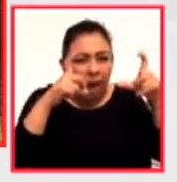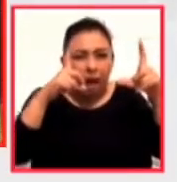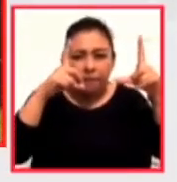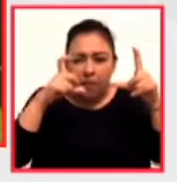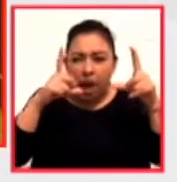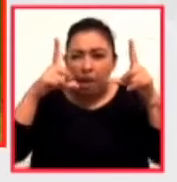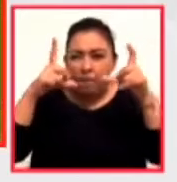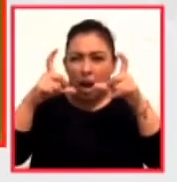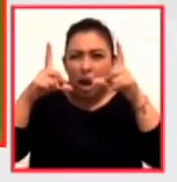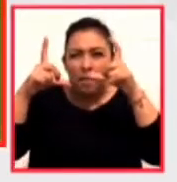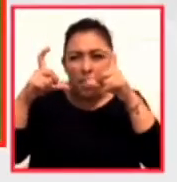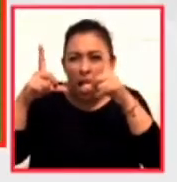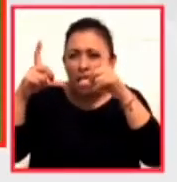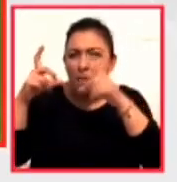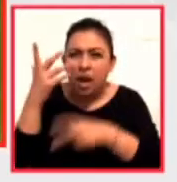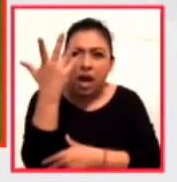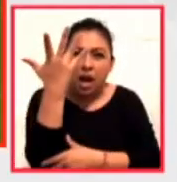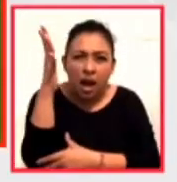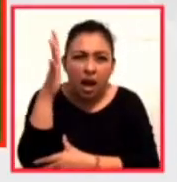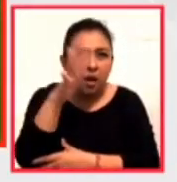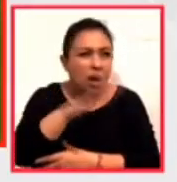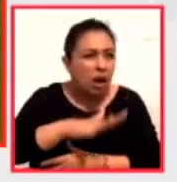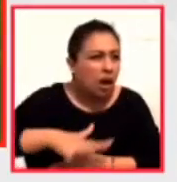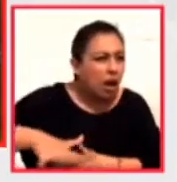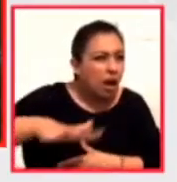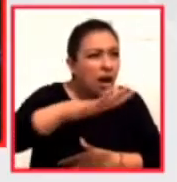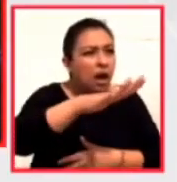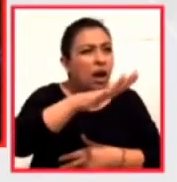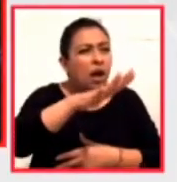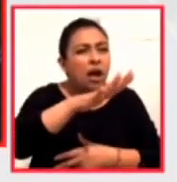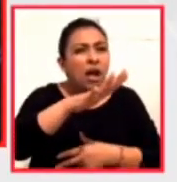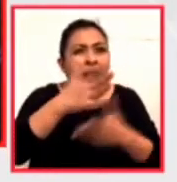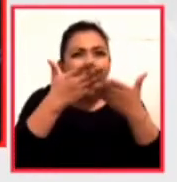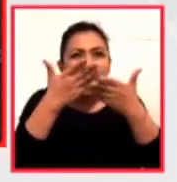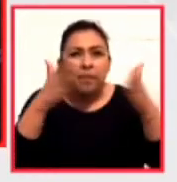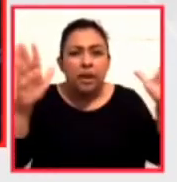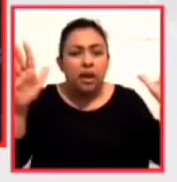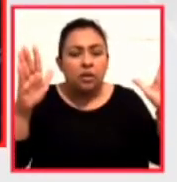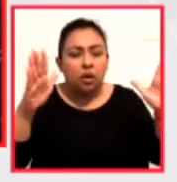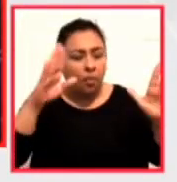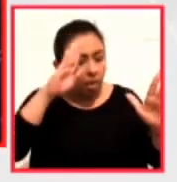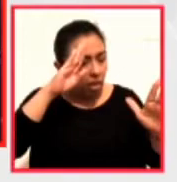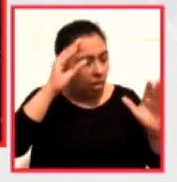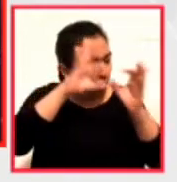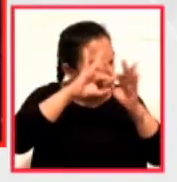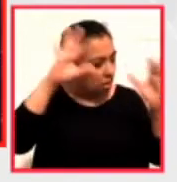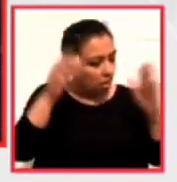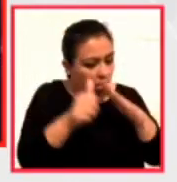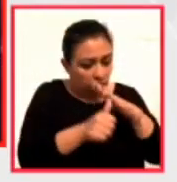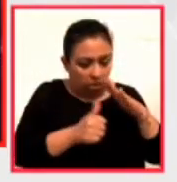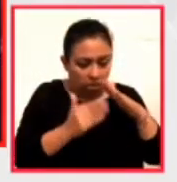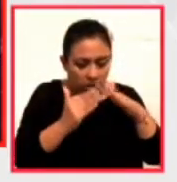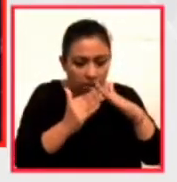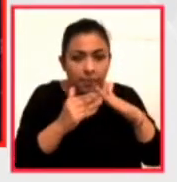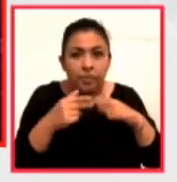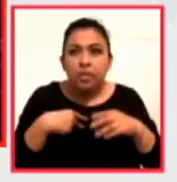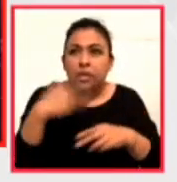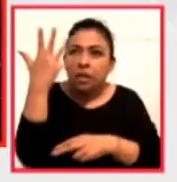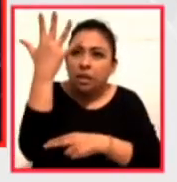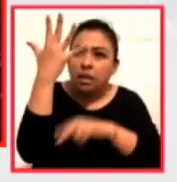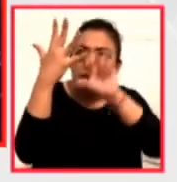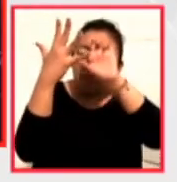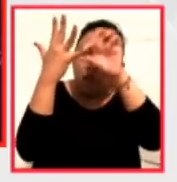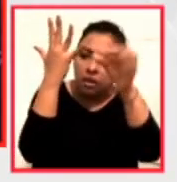retratos, árboles, espacios abiertos contra la claustrofobia, me concentro en las ramas, los troncos,